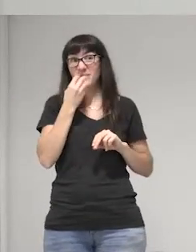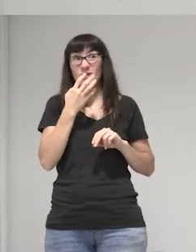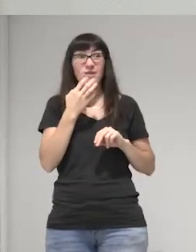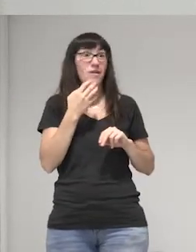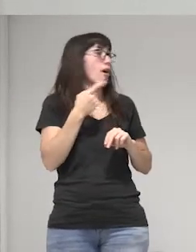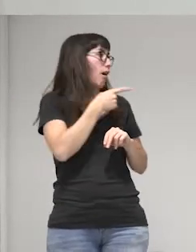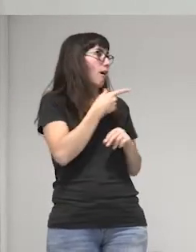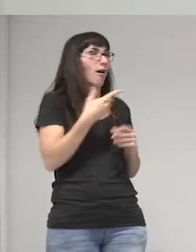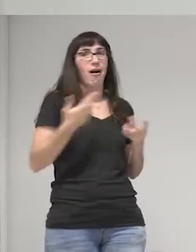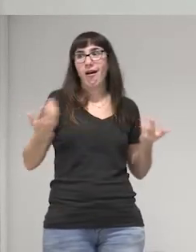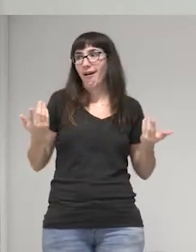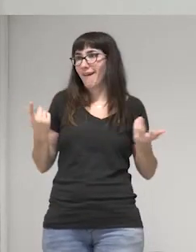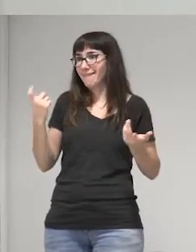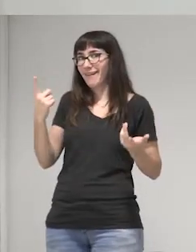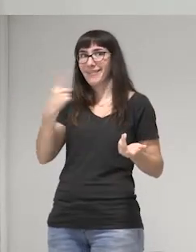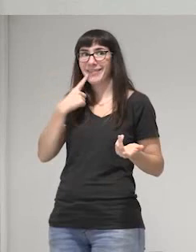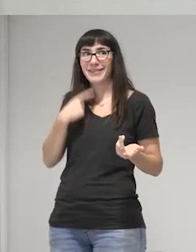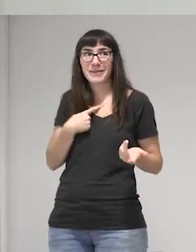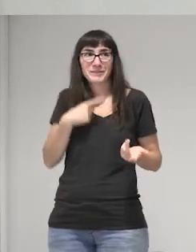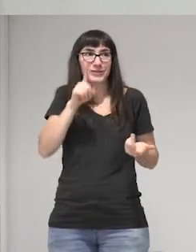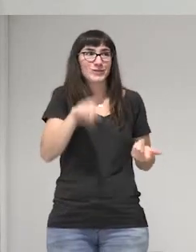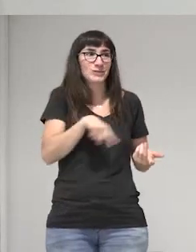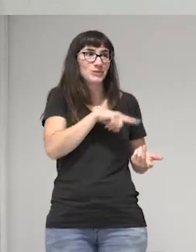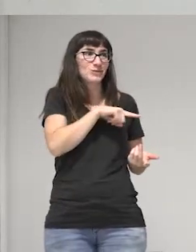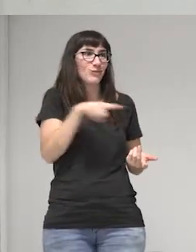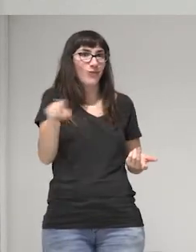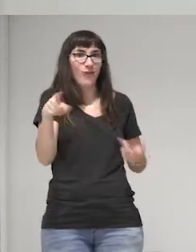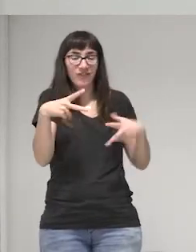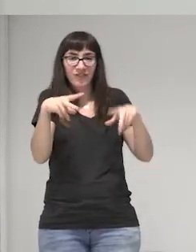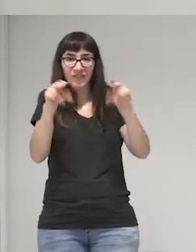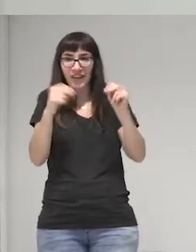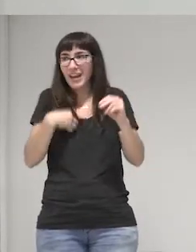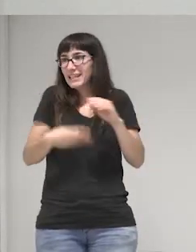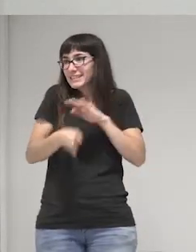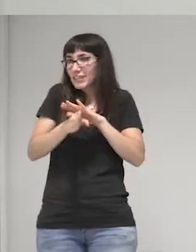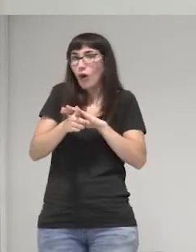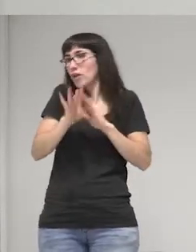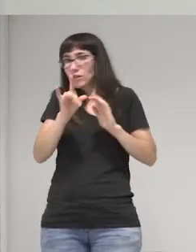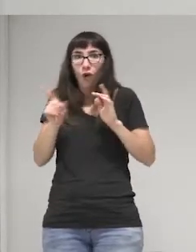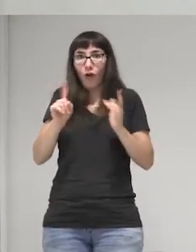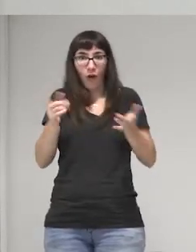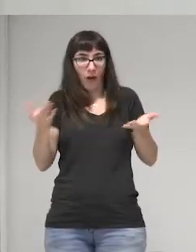mi sasco que no me lo dice yo sigo no